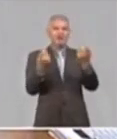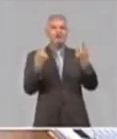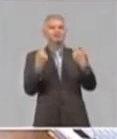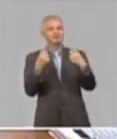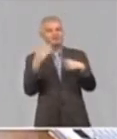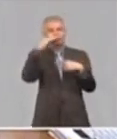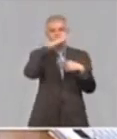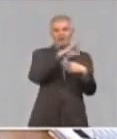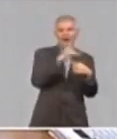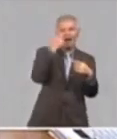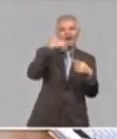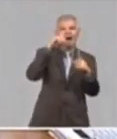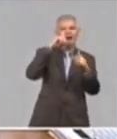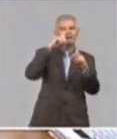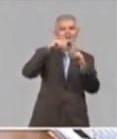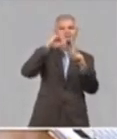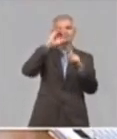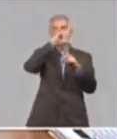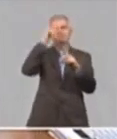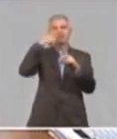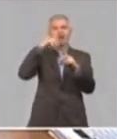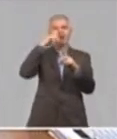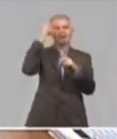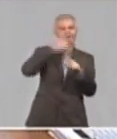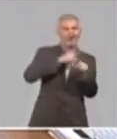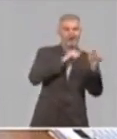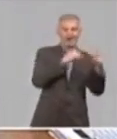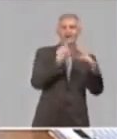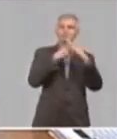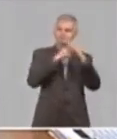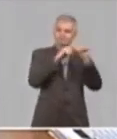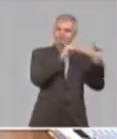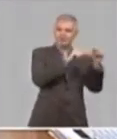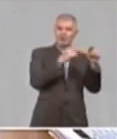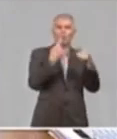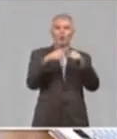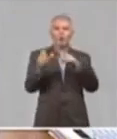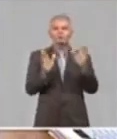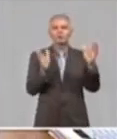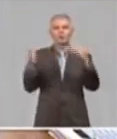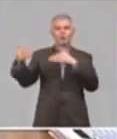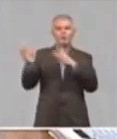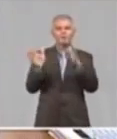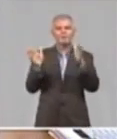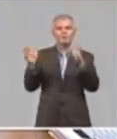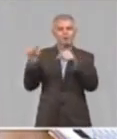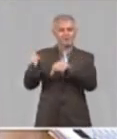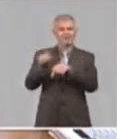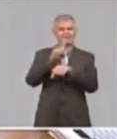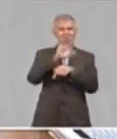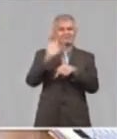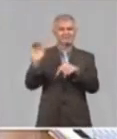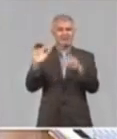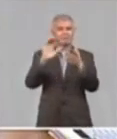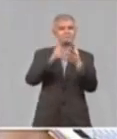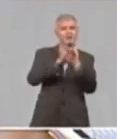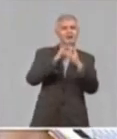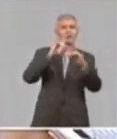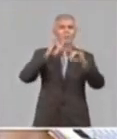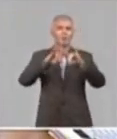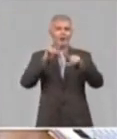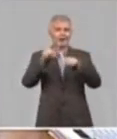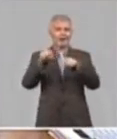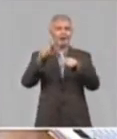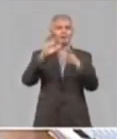acero, tenemos el bloque de 100 MW, que es muy importante para la energía que estamos construyendo